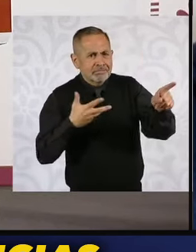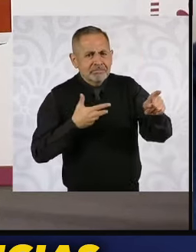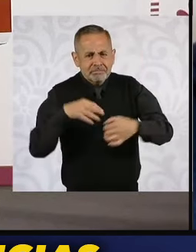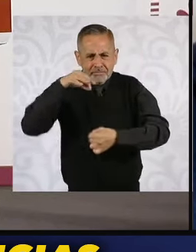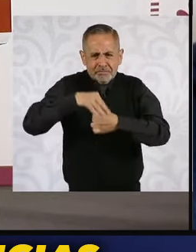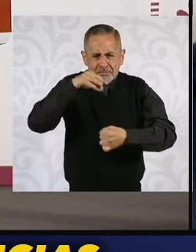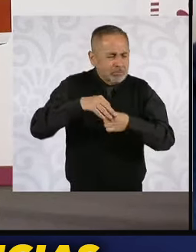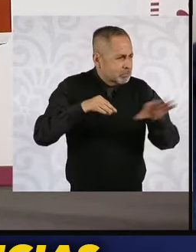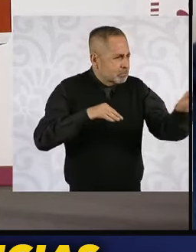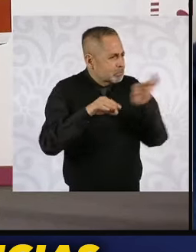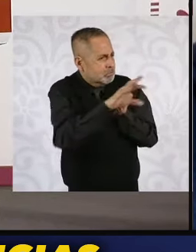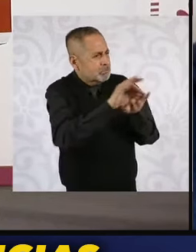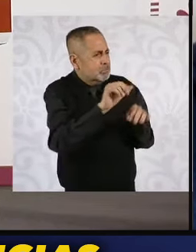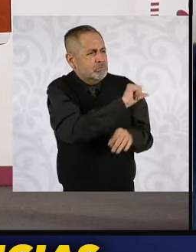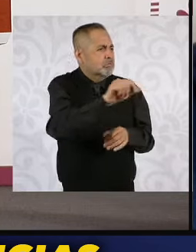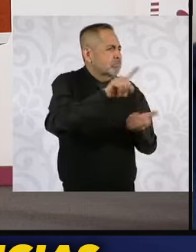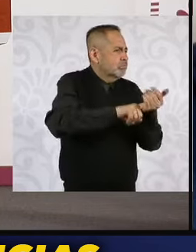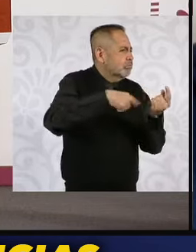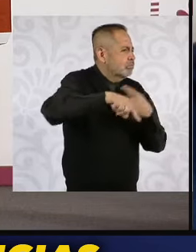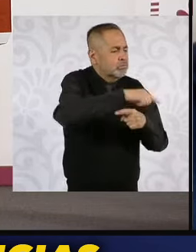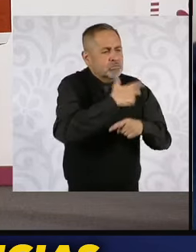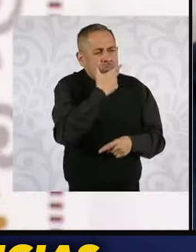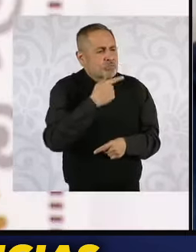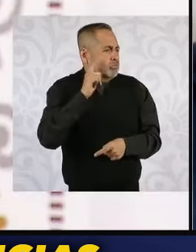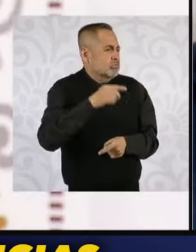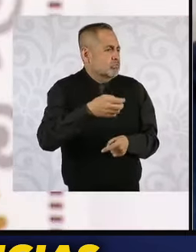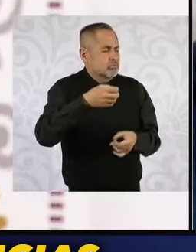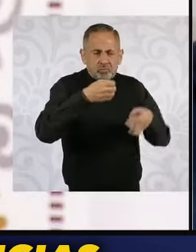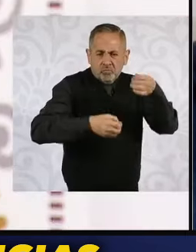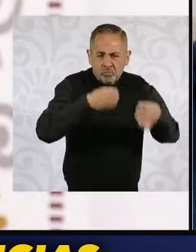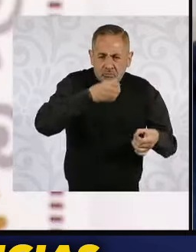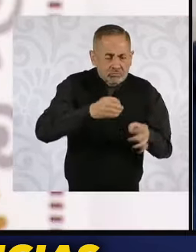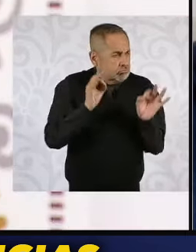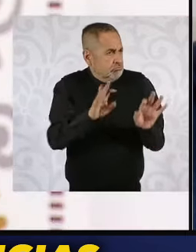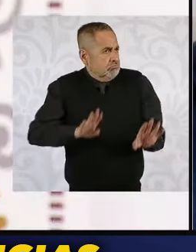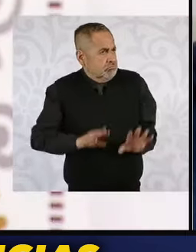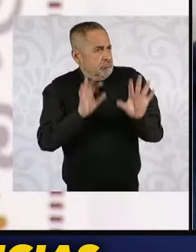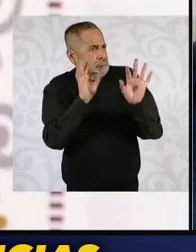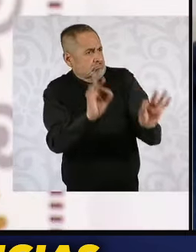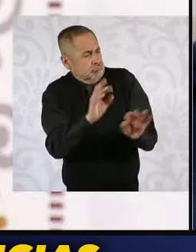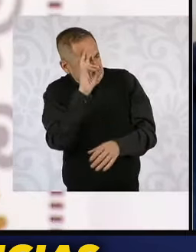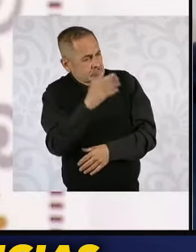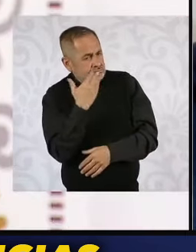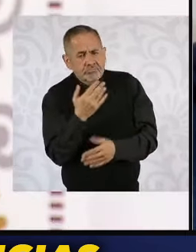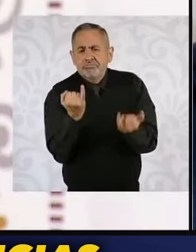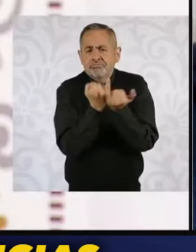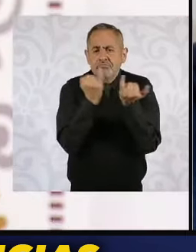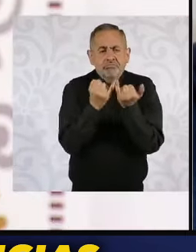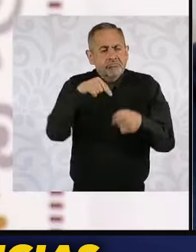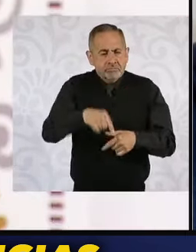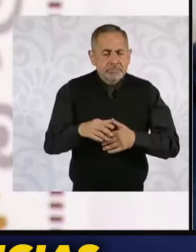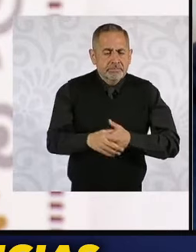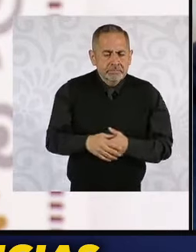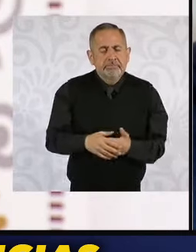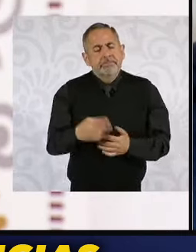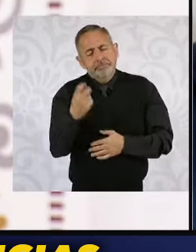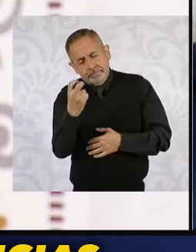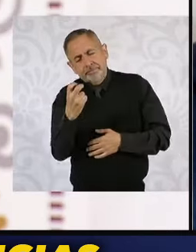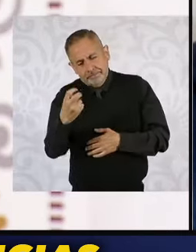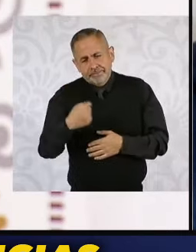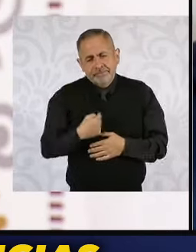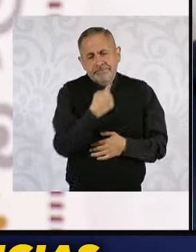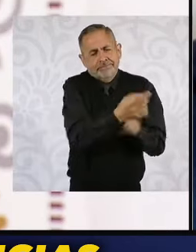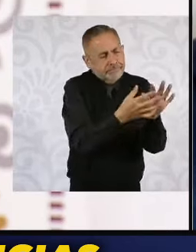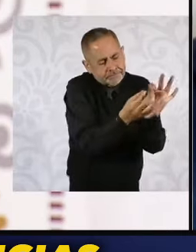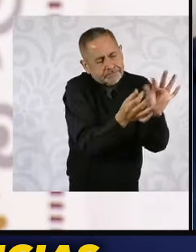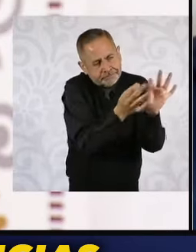de los jueces o las jueces. Bueno, entonces, vamos a un esfuerzo de explicación, de compartirles por qué, cuáles